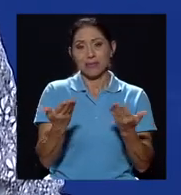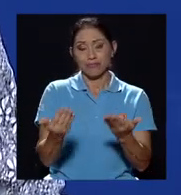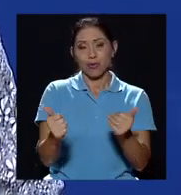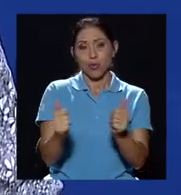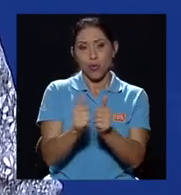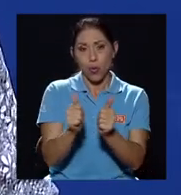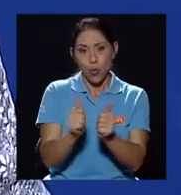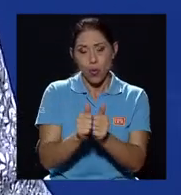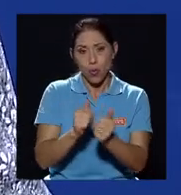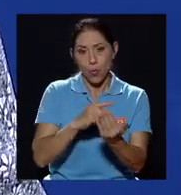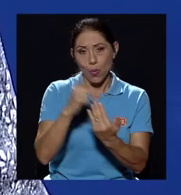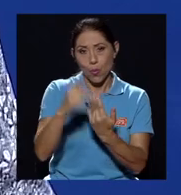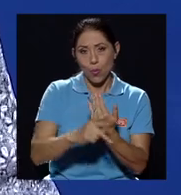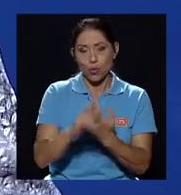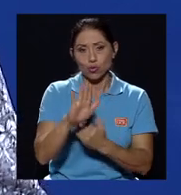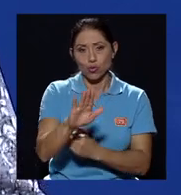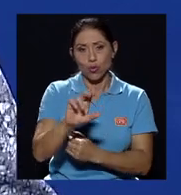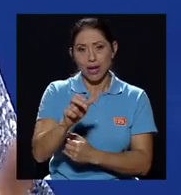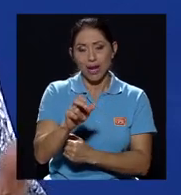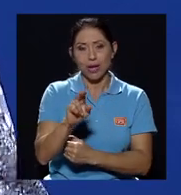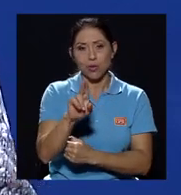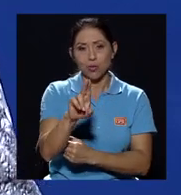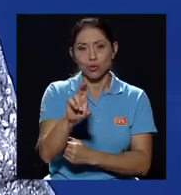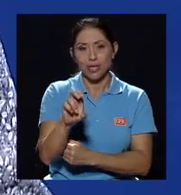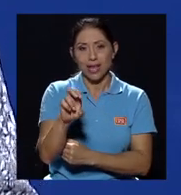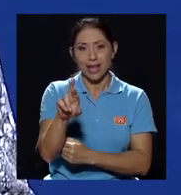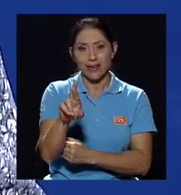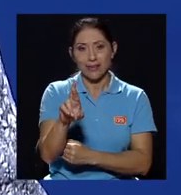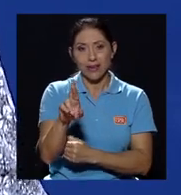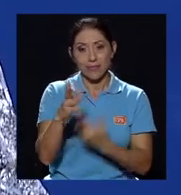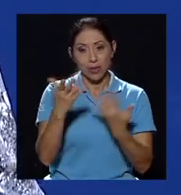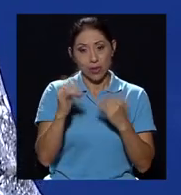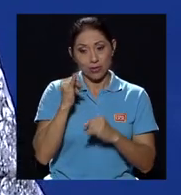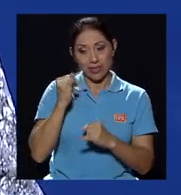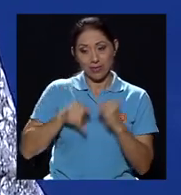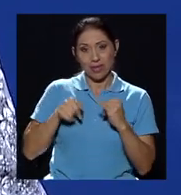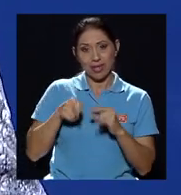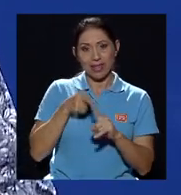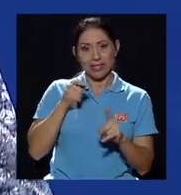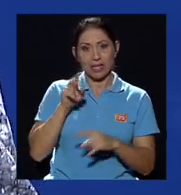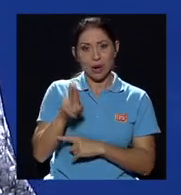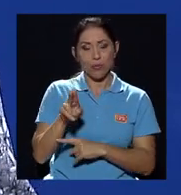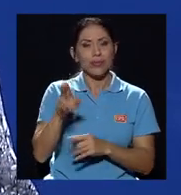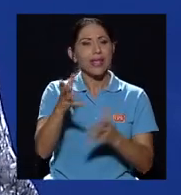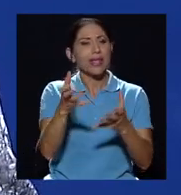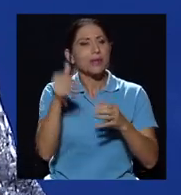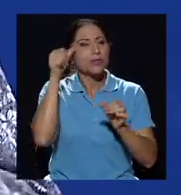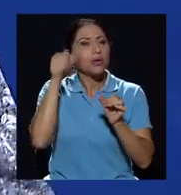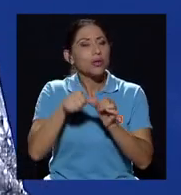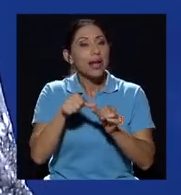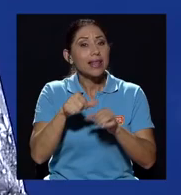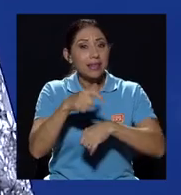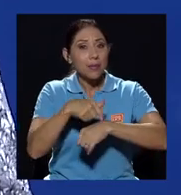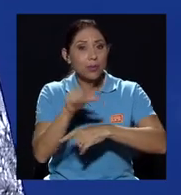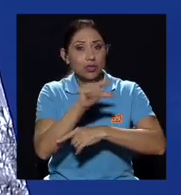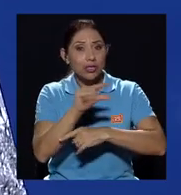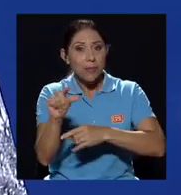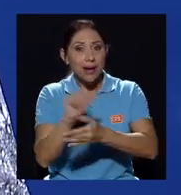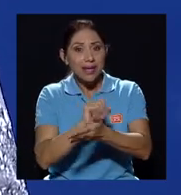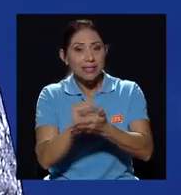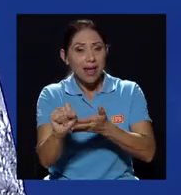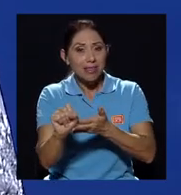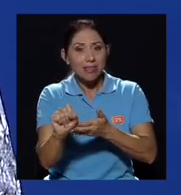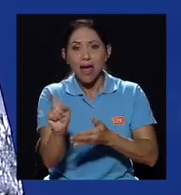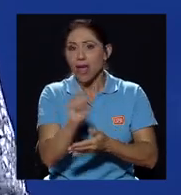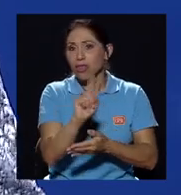en compañía de la programación de su canal UCR, una vez finalizado desde la U. Les queremos recordar que durante la Semana Santa no estaremos al